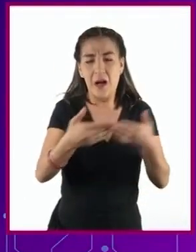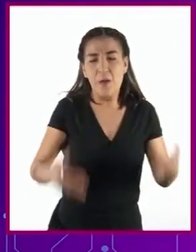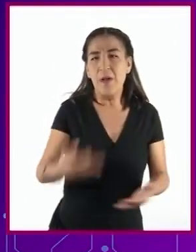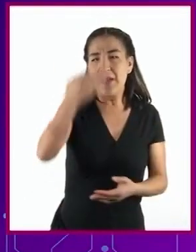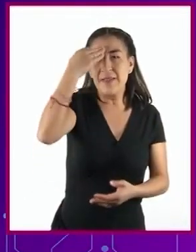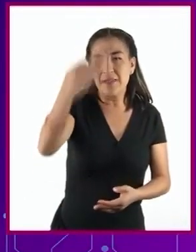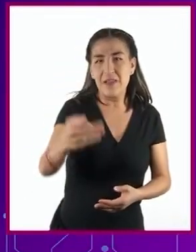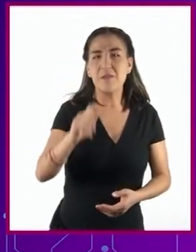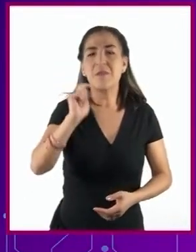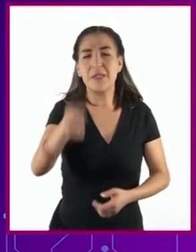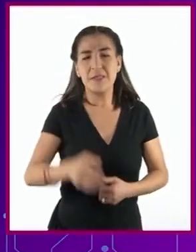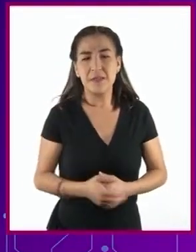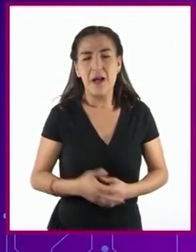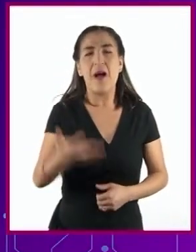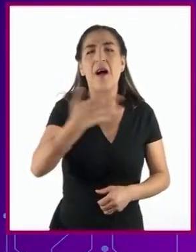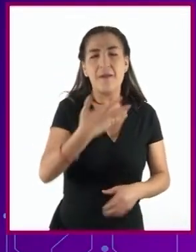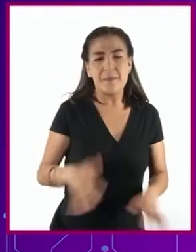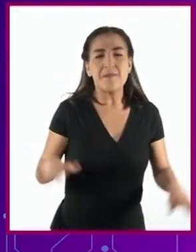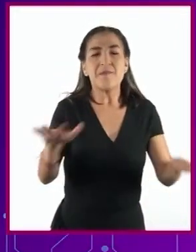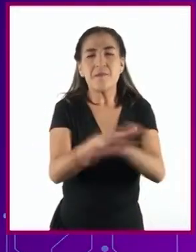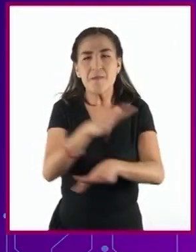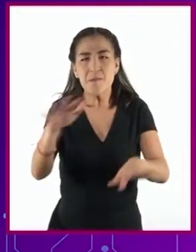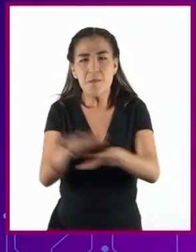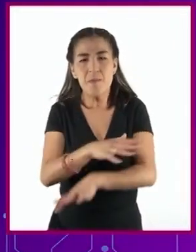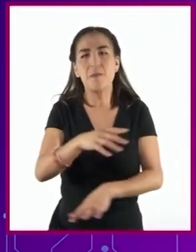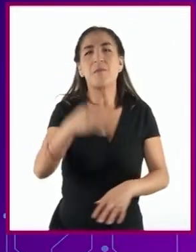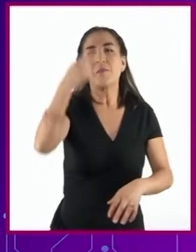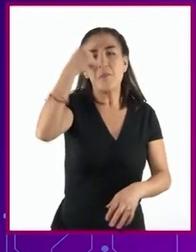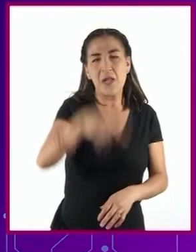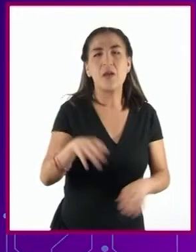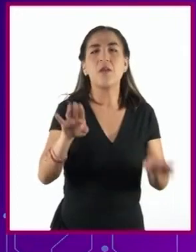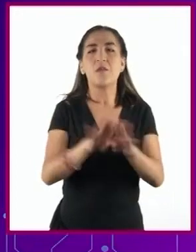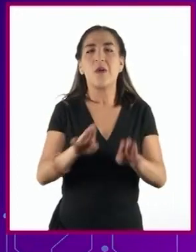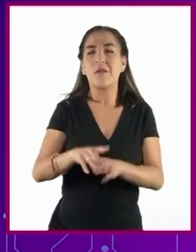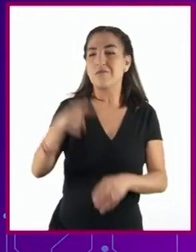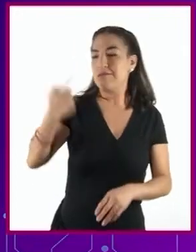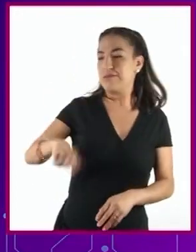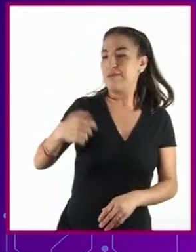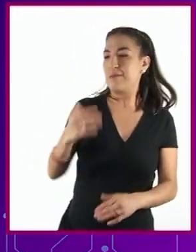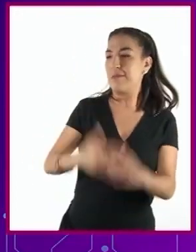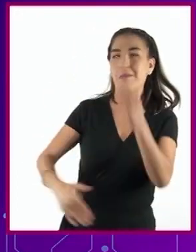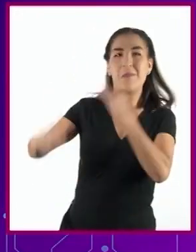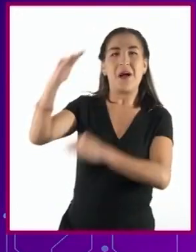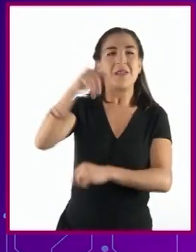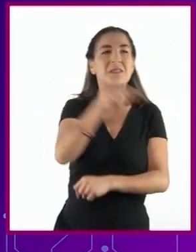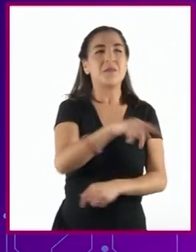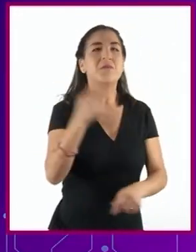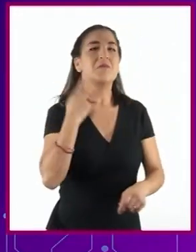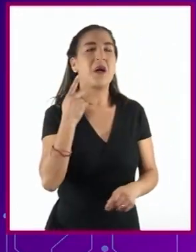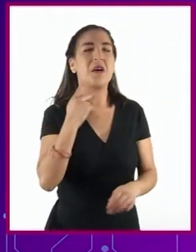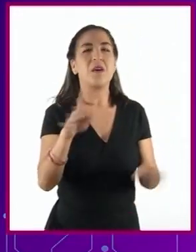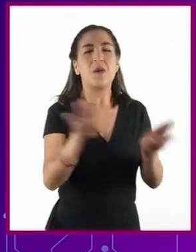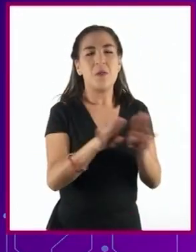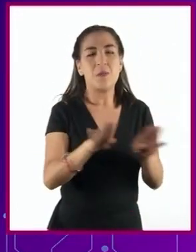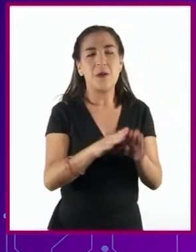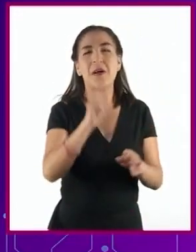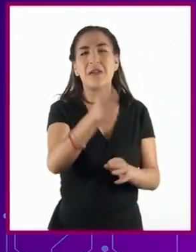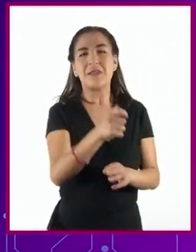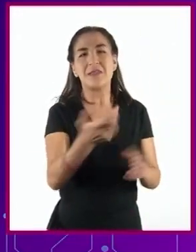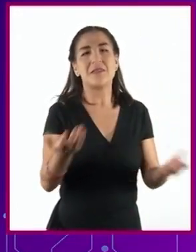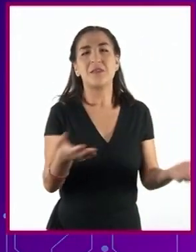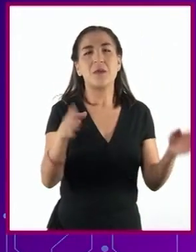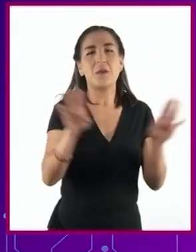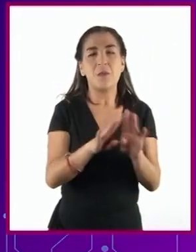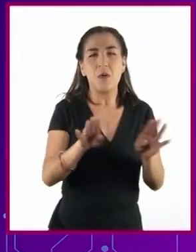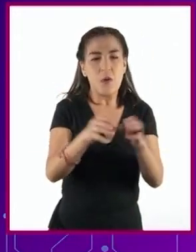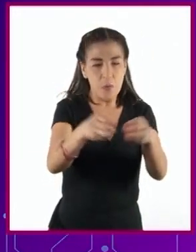es que hay un campo amplio para las élites de los partidos políticos pero los partidos políticos no